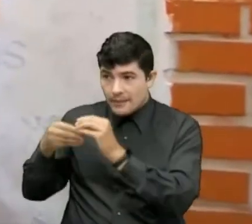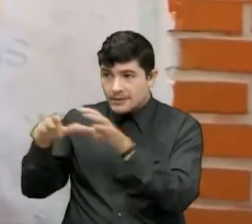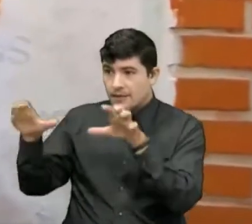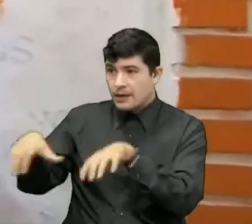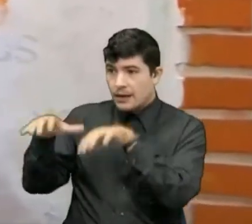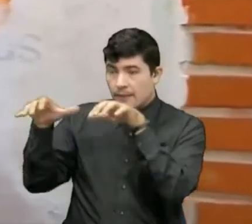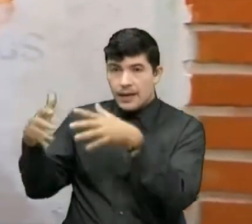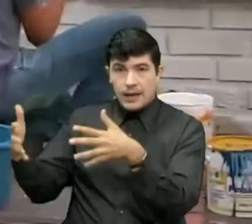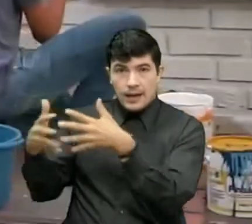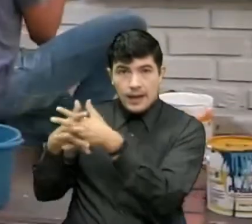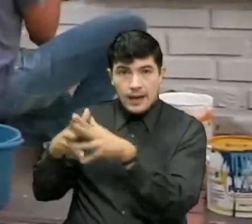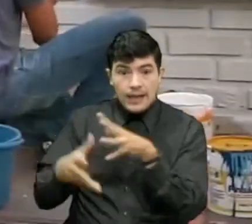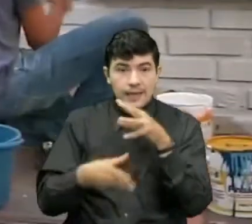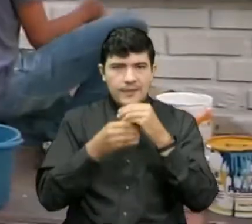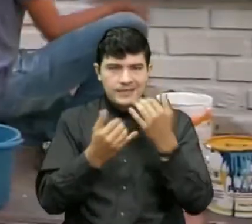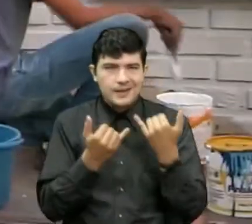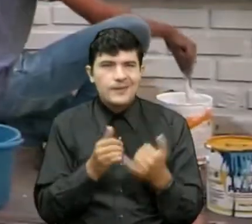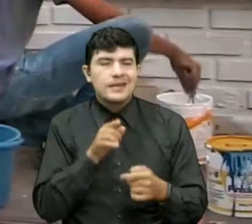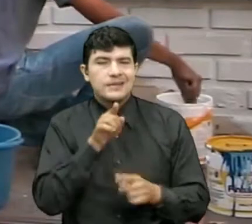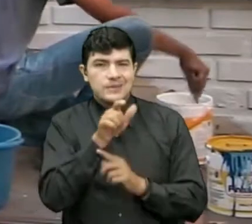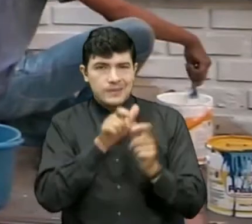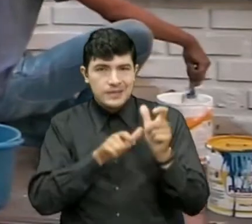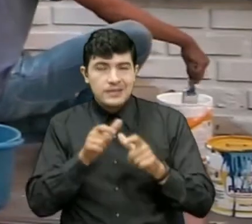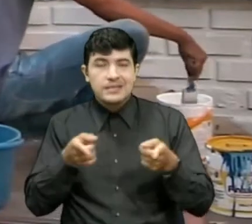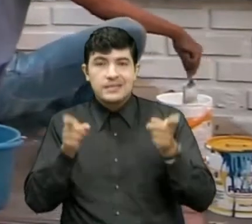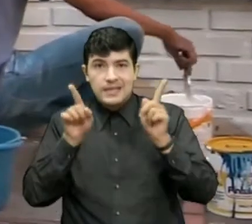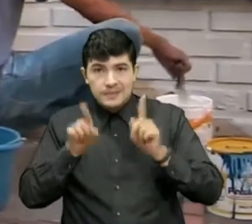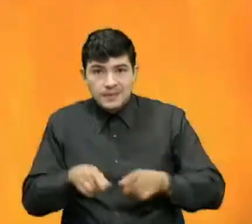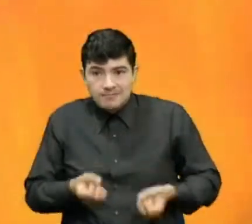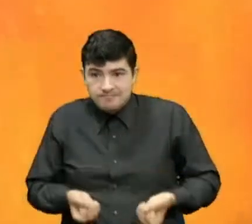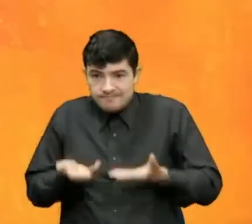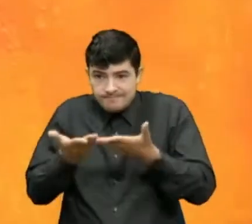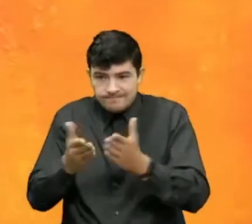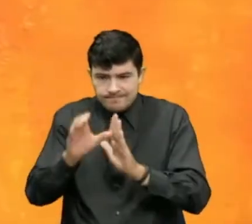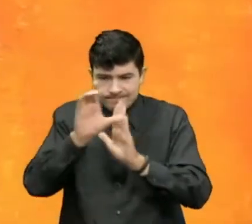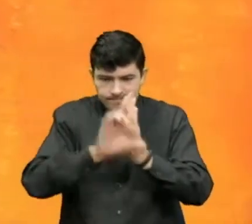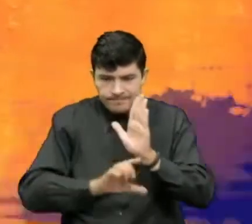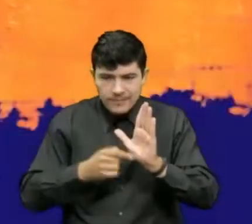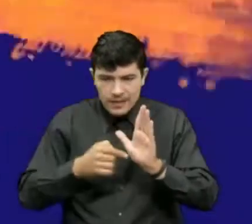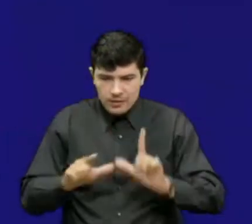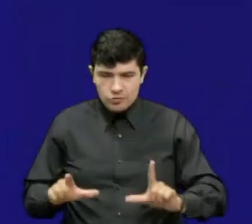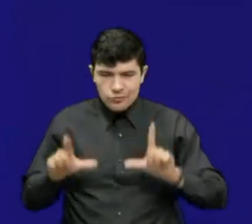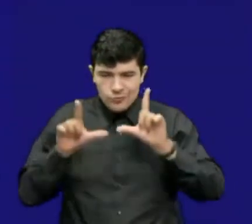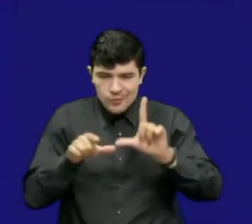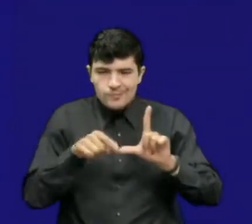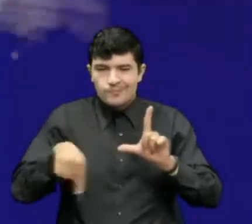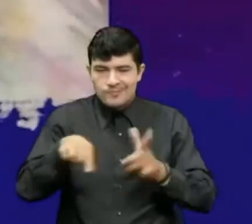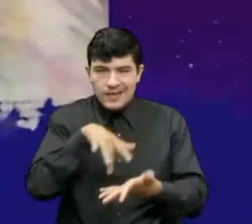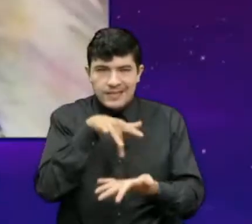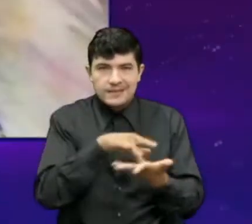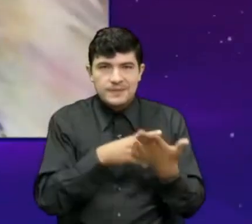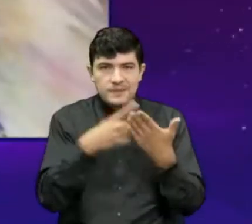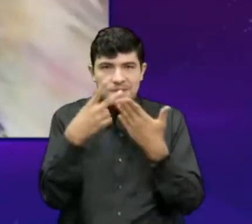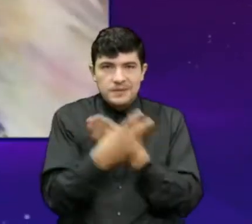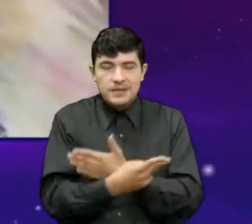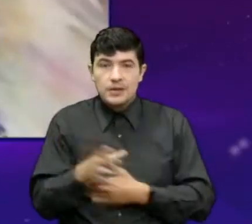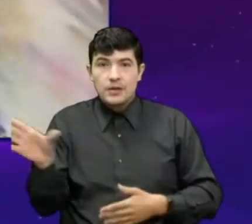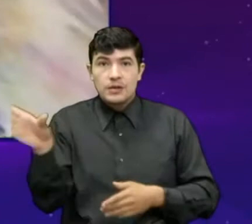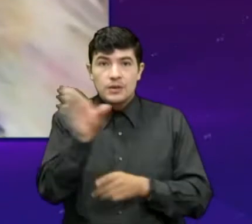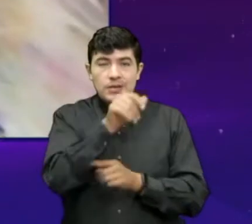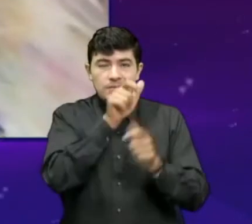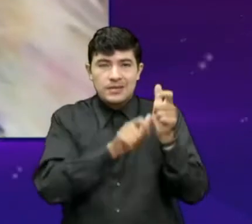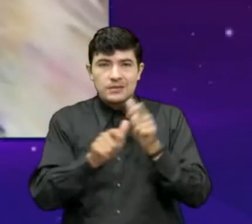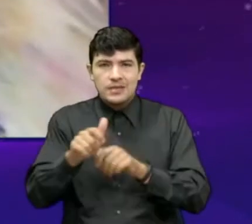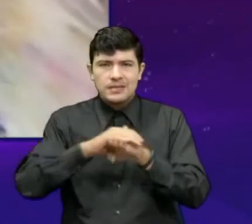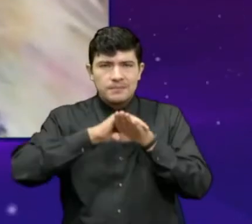ofrece el evento artístico, los participantes obtendrán una certificación por pertenecer a este proyecto. Todos invitados a que hagan